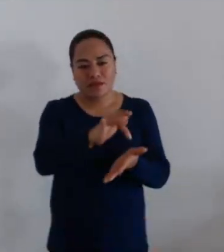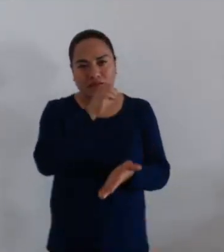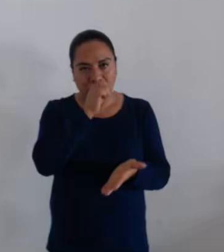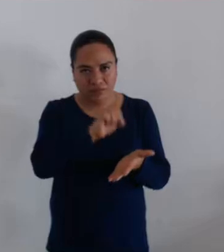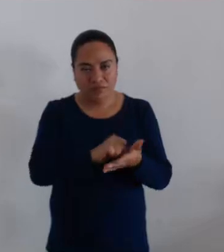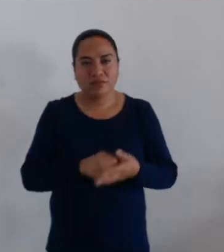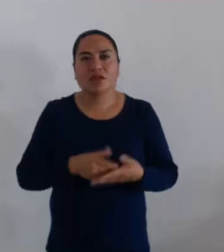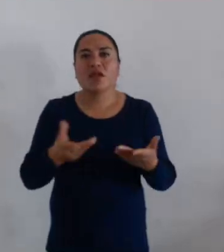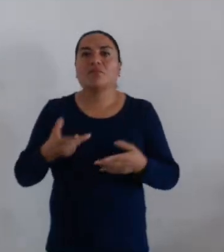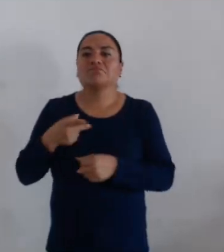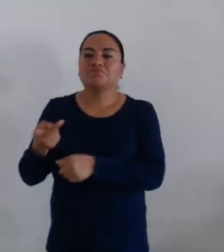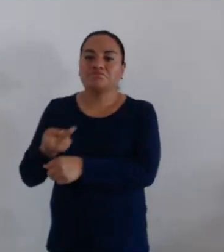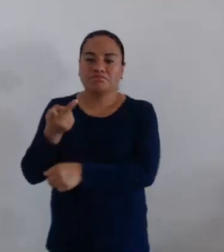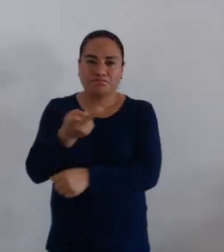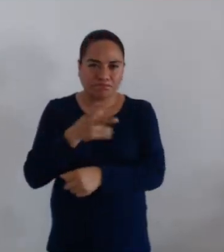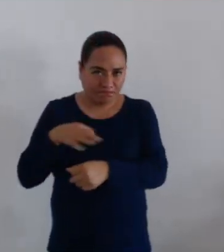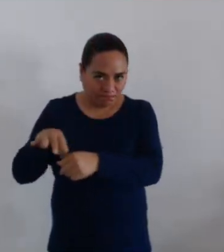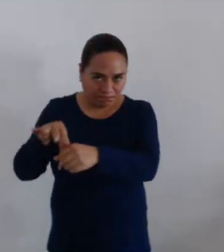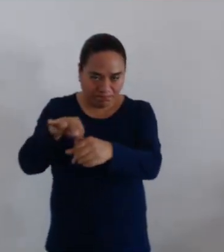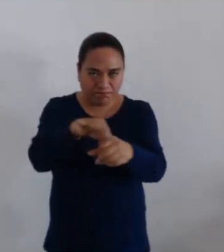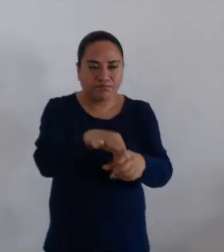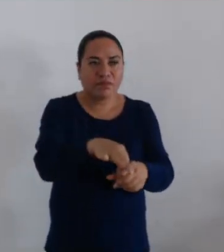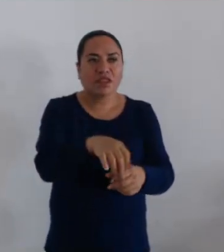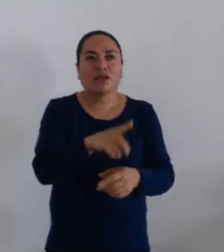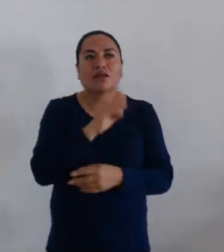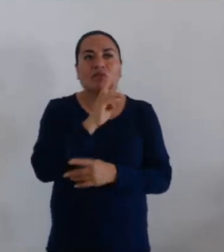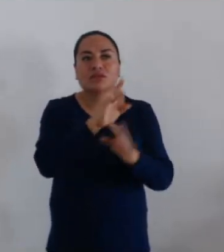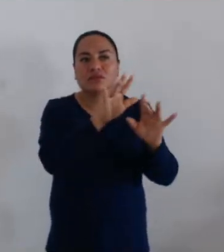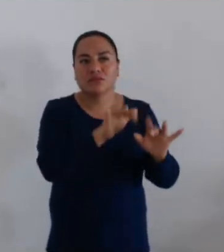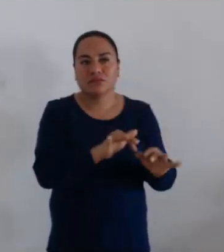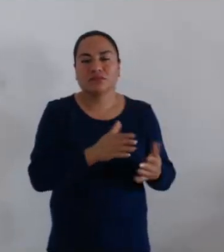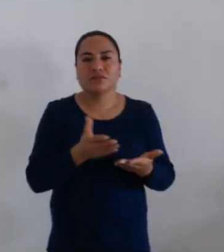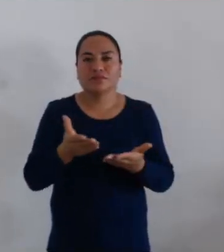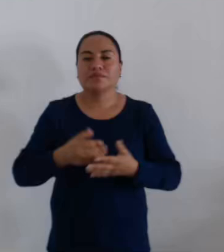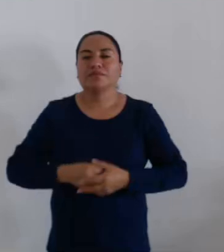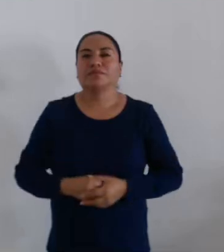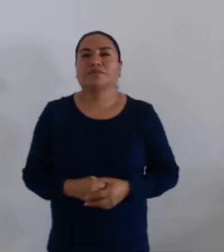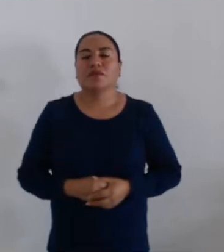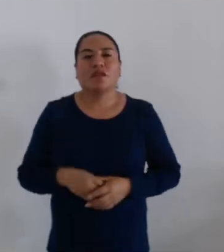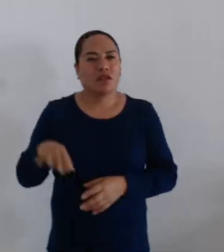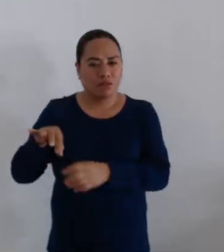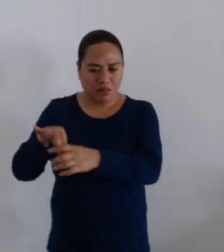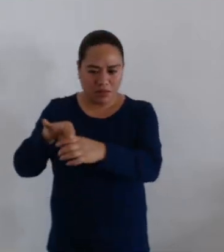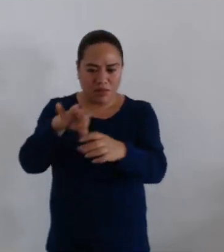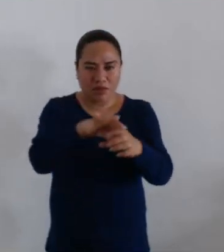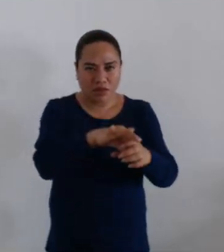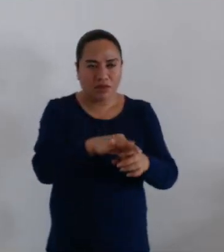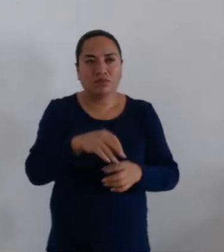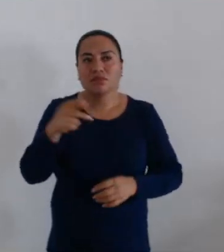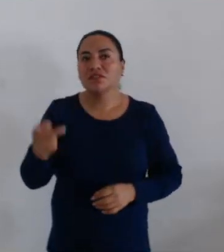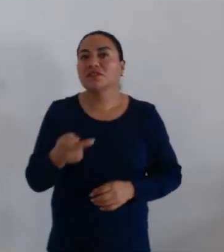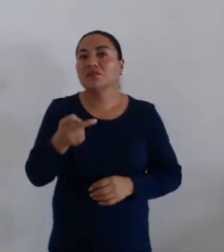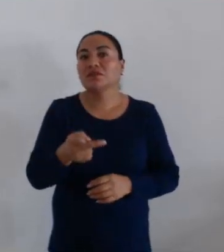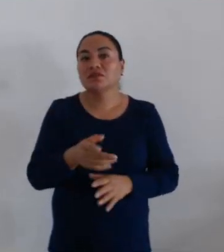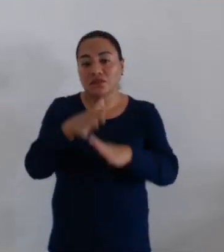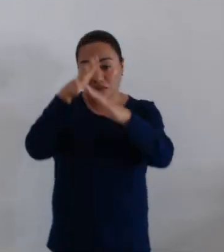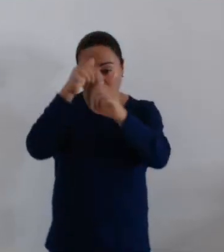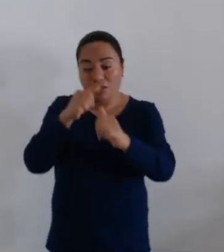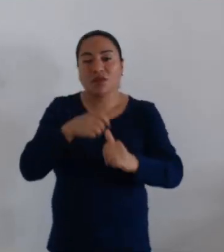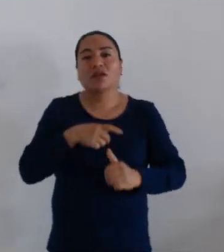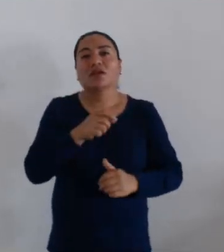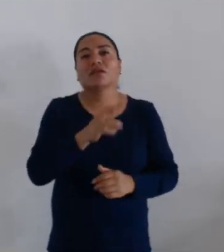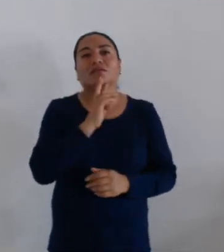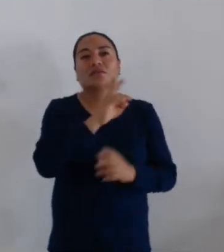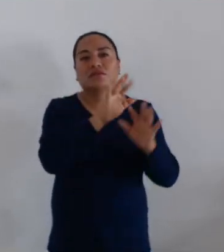Secretaria, somete a la aprobación de este honorable cabildo el dictamen con el que acabo de dar cuenta, por favor. En votación económica, se pregunta si es de aprobarse el